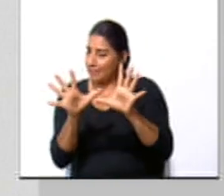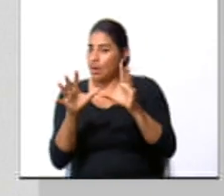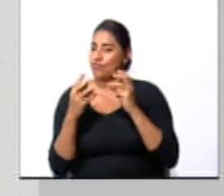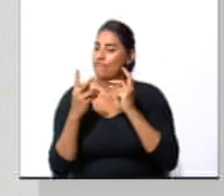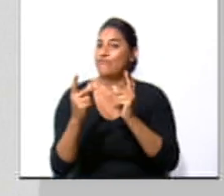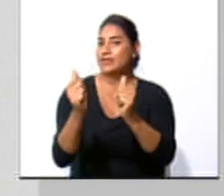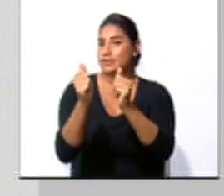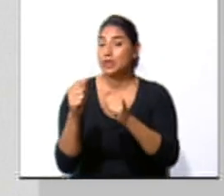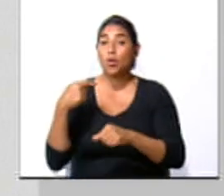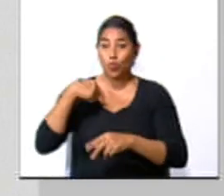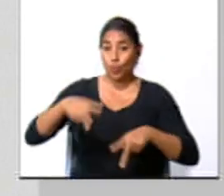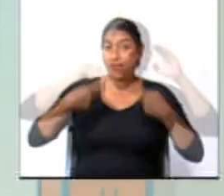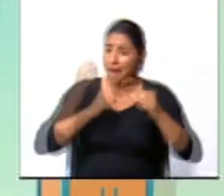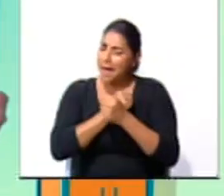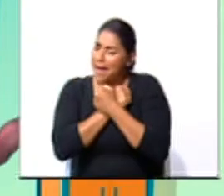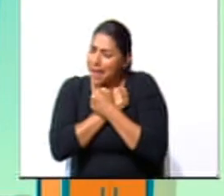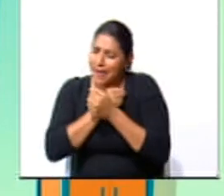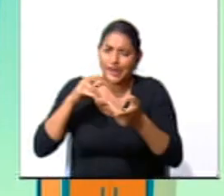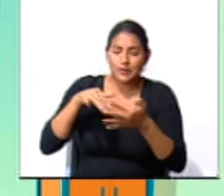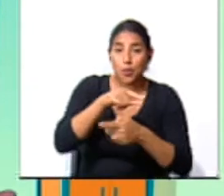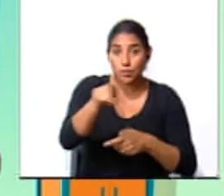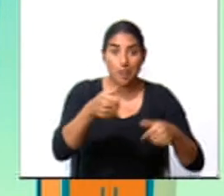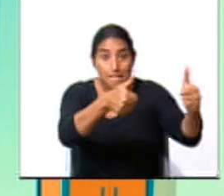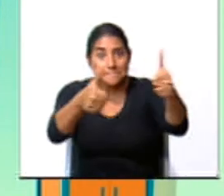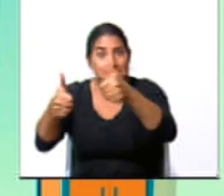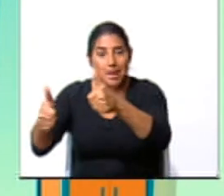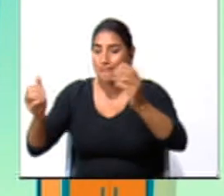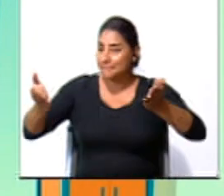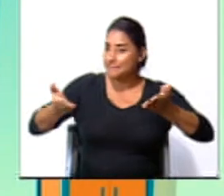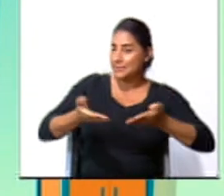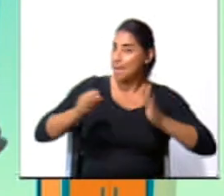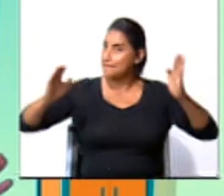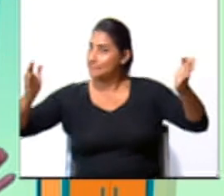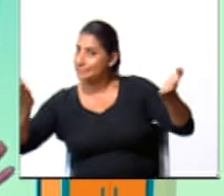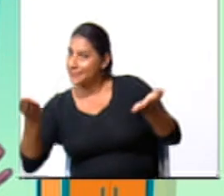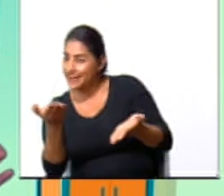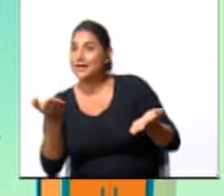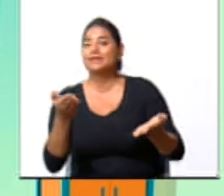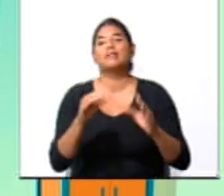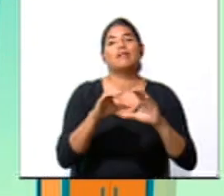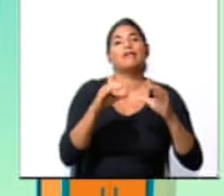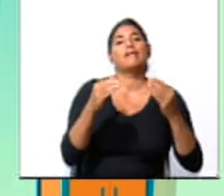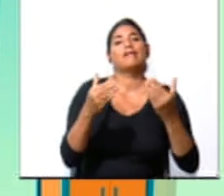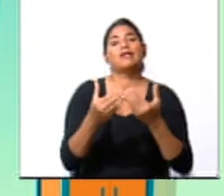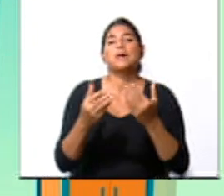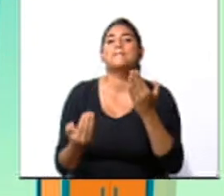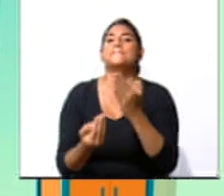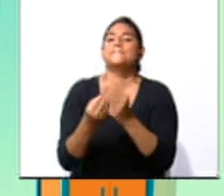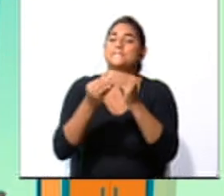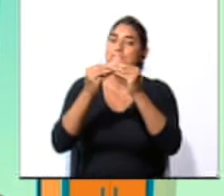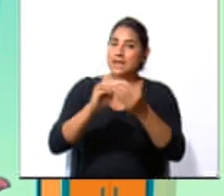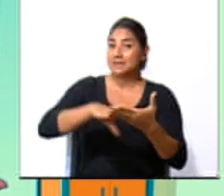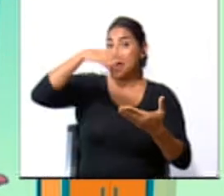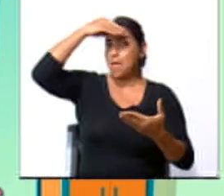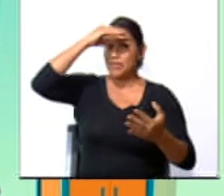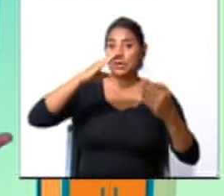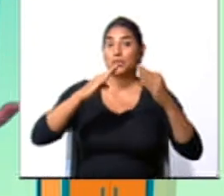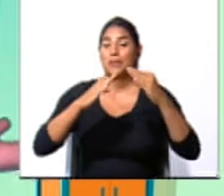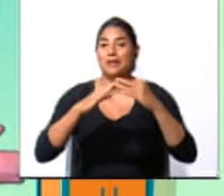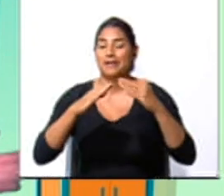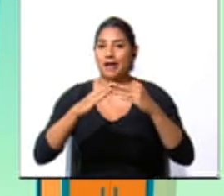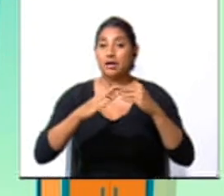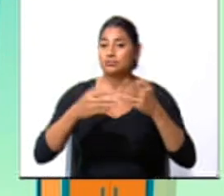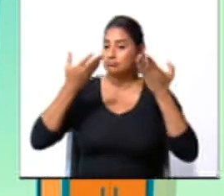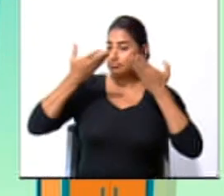eficiente en tu vida laboral. ¿Cómo están? Bienvenidos y bienvenidas a un programa más de Aprendo en Casa.